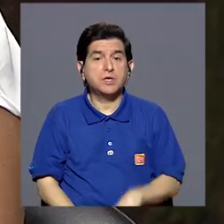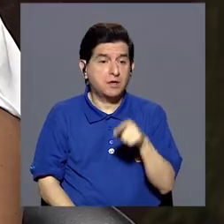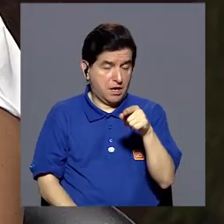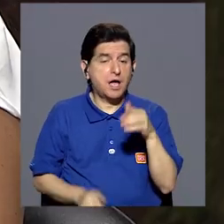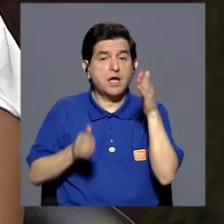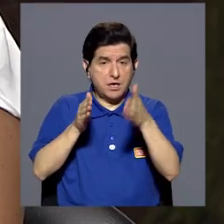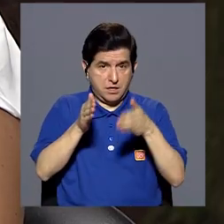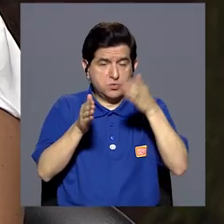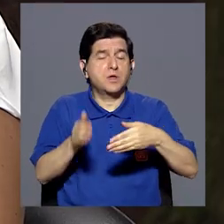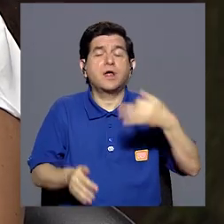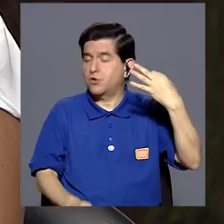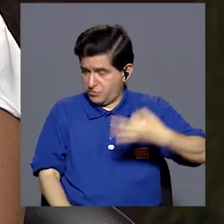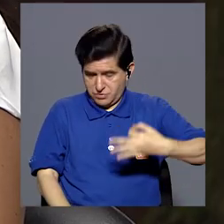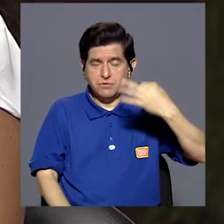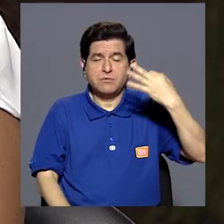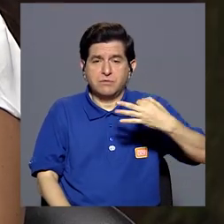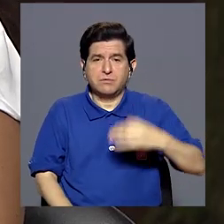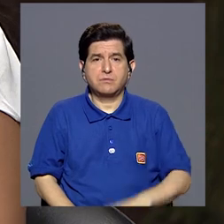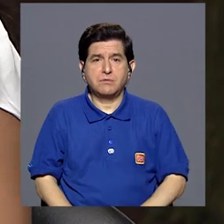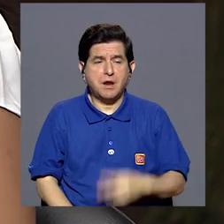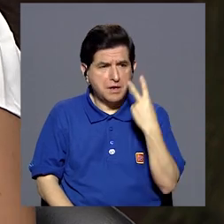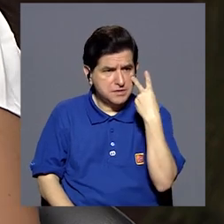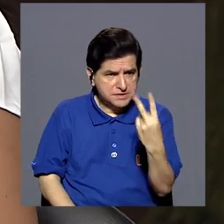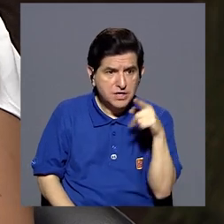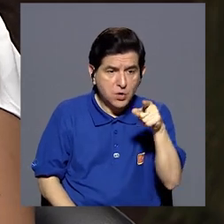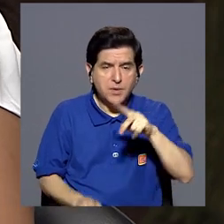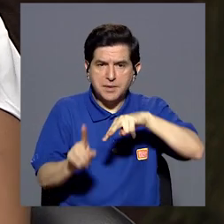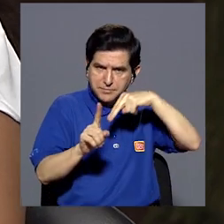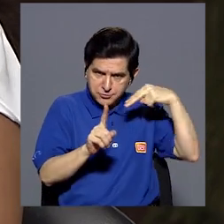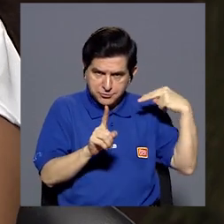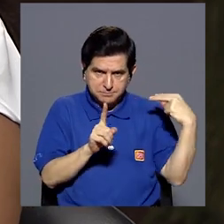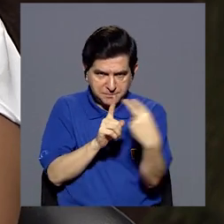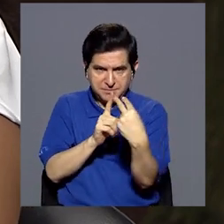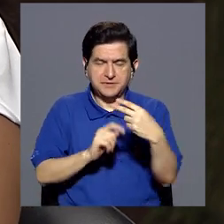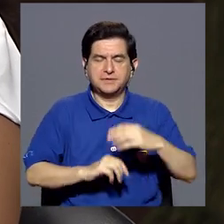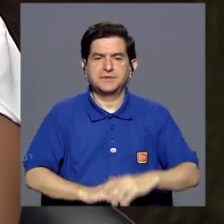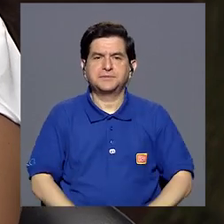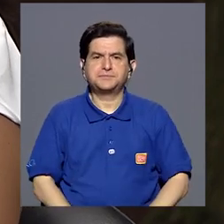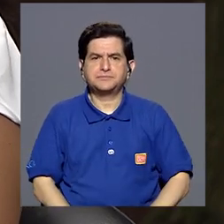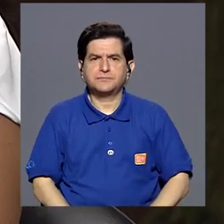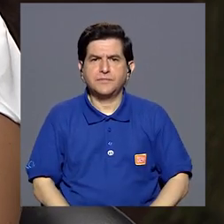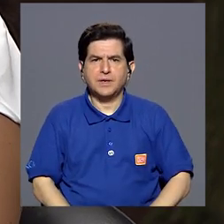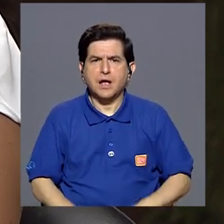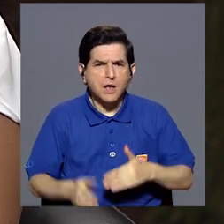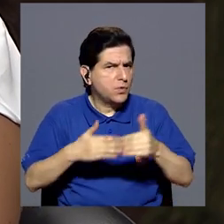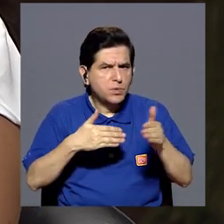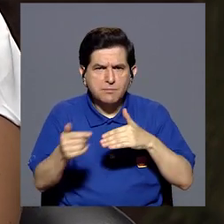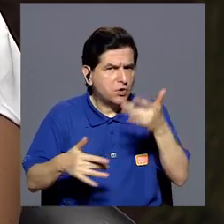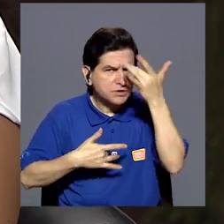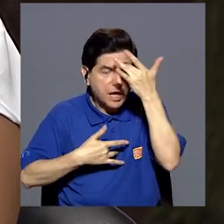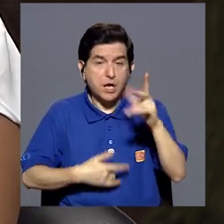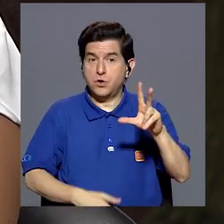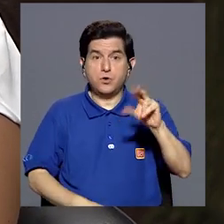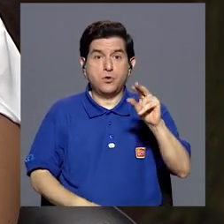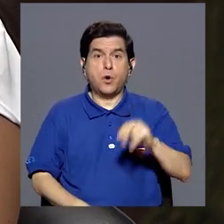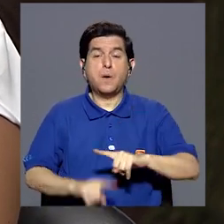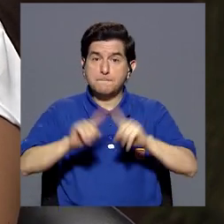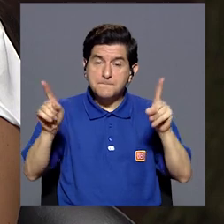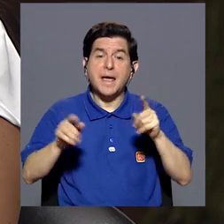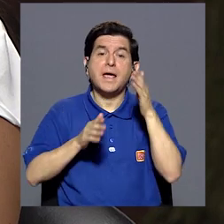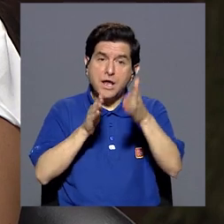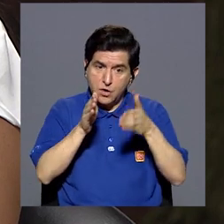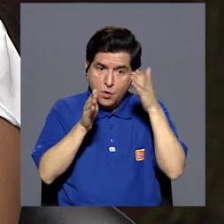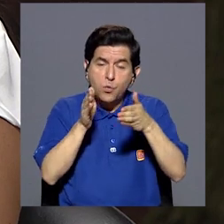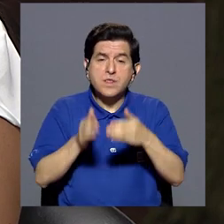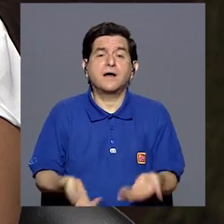Viene siendo un cuidador informal, ¿verdad? Si lo vemos desde esa perspectiva, ¿verdad? ¿Aunque no esté en No, porque está